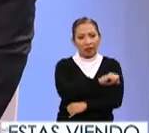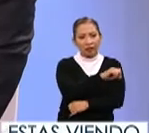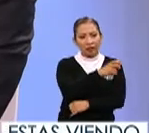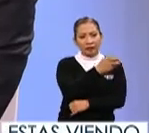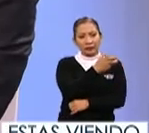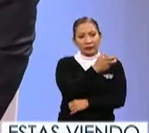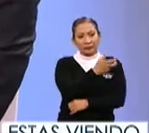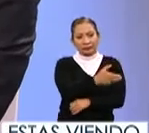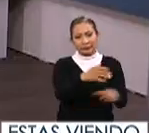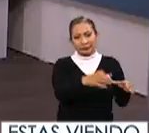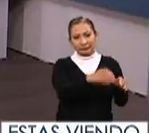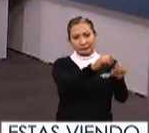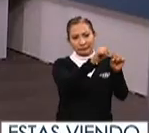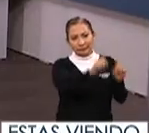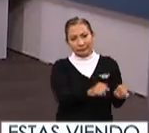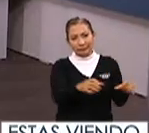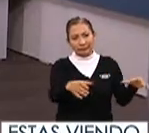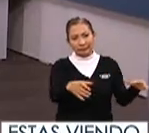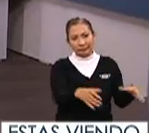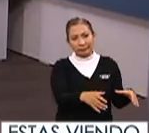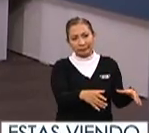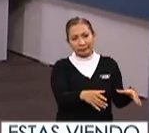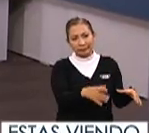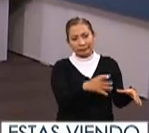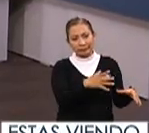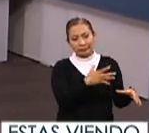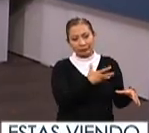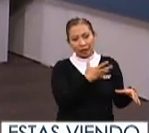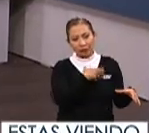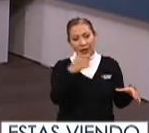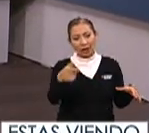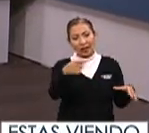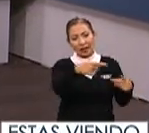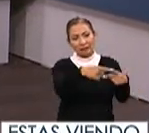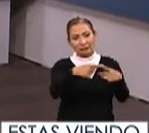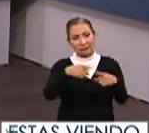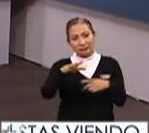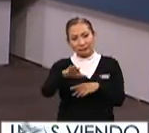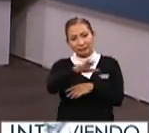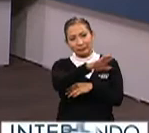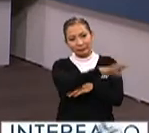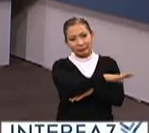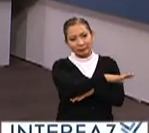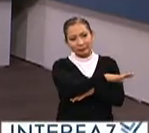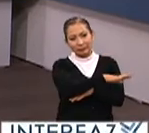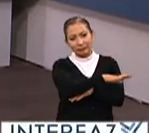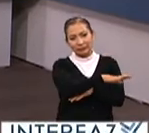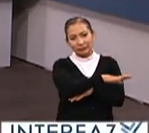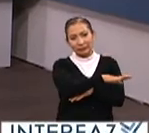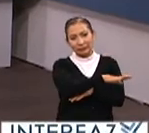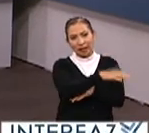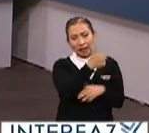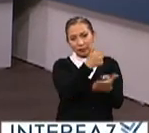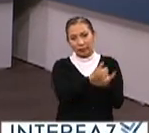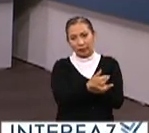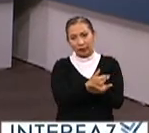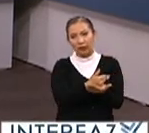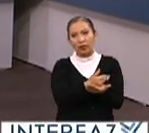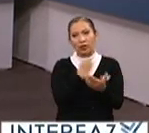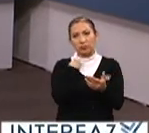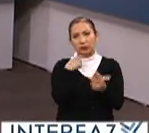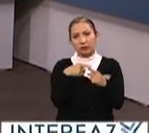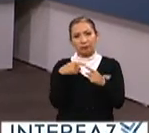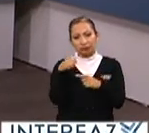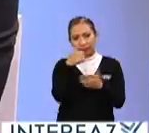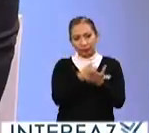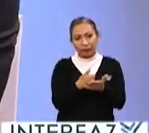sistemas que ya encuentras casi en cada esquina, ¿no? En cada esquina de nuestras ciudades o en muchas